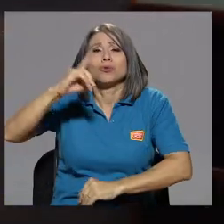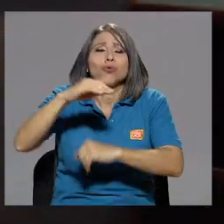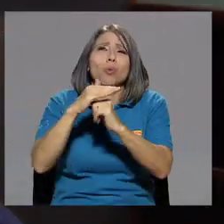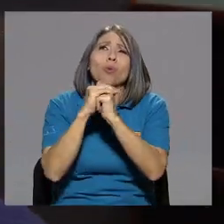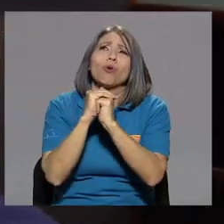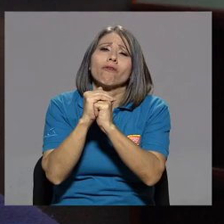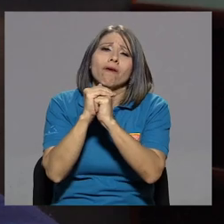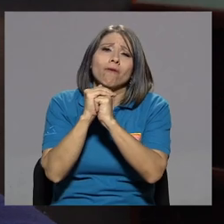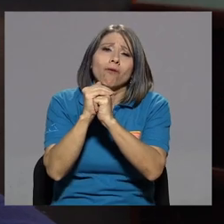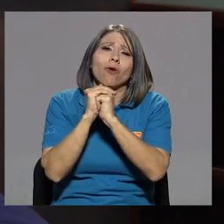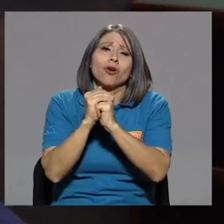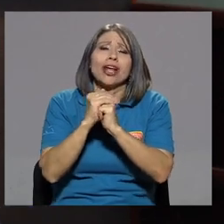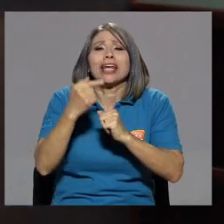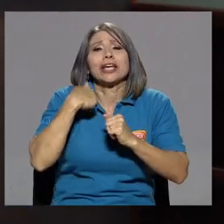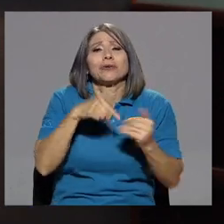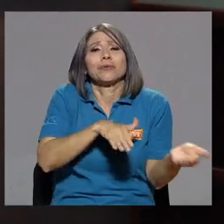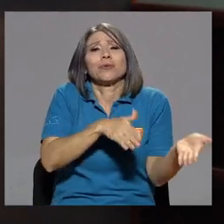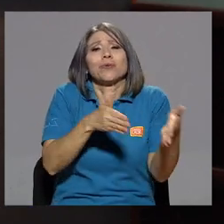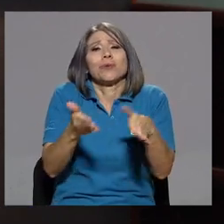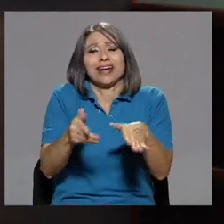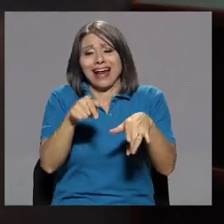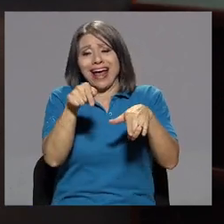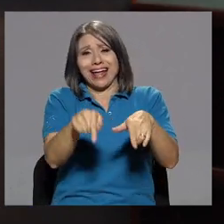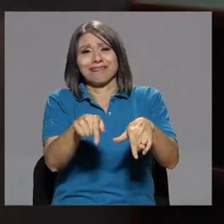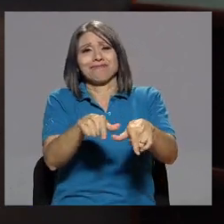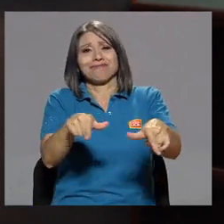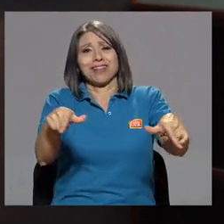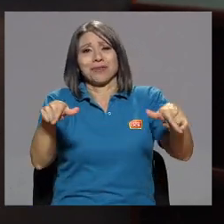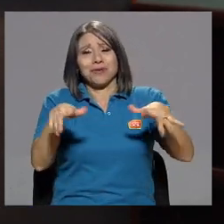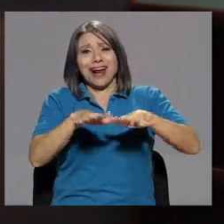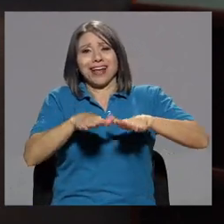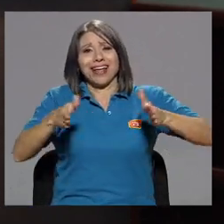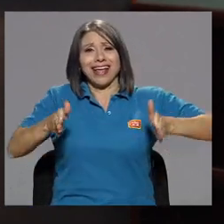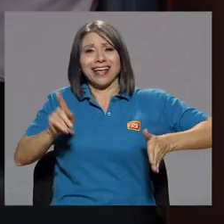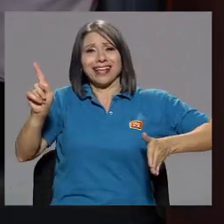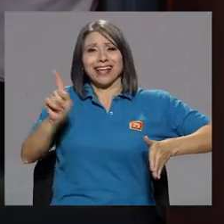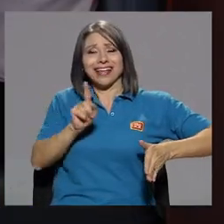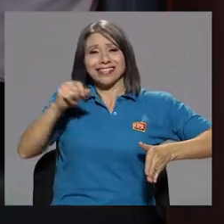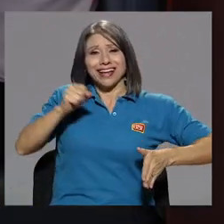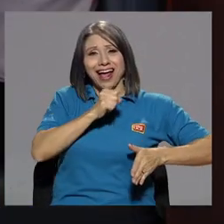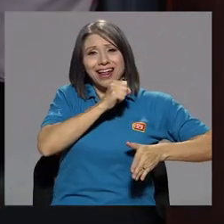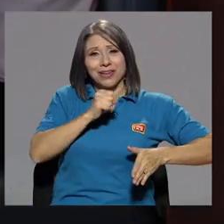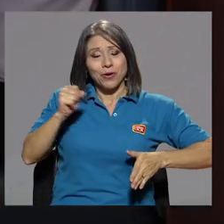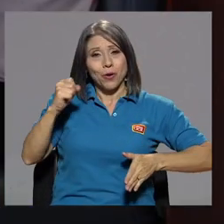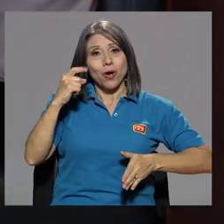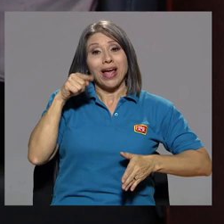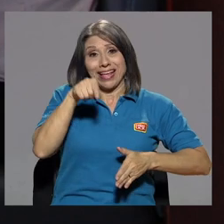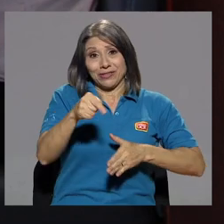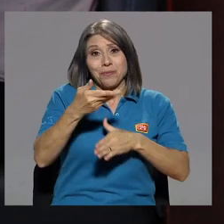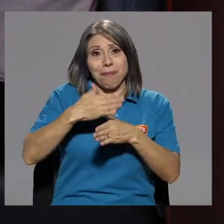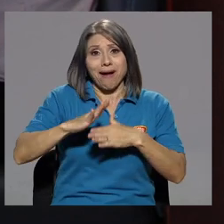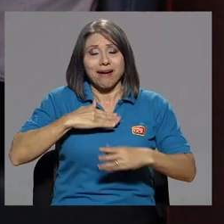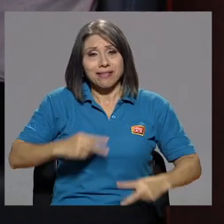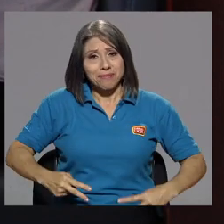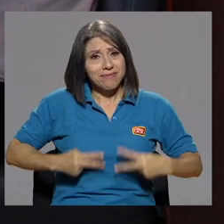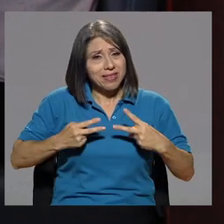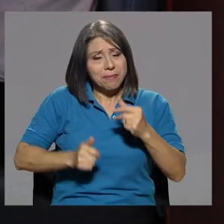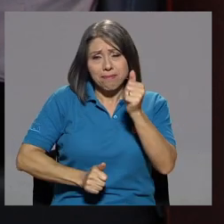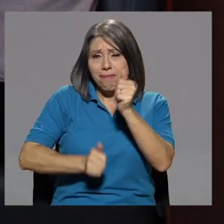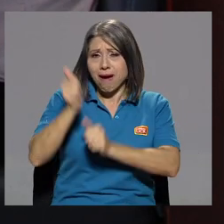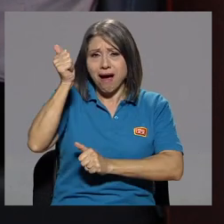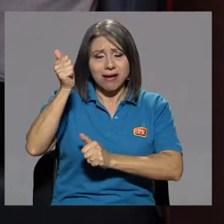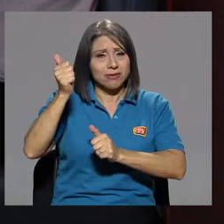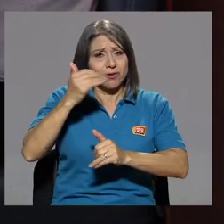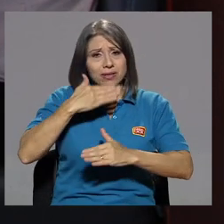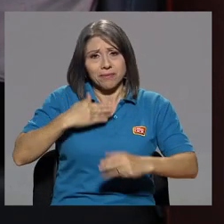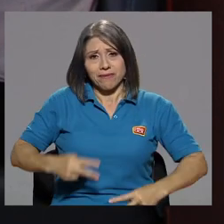que por favor, que en el escenario, Sandra quede ahí, porque ha sido parte de mi vida. La mayor parte de mi vida